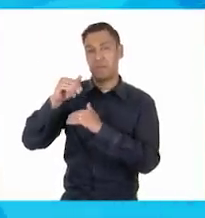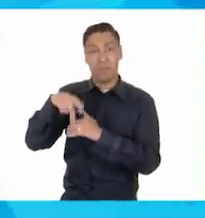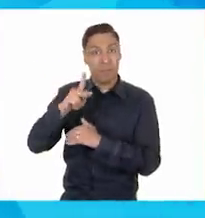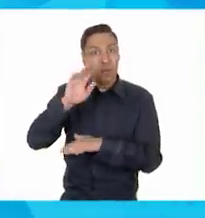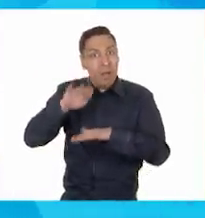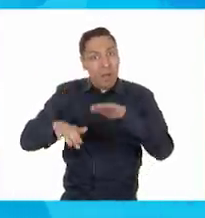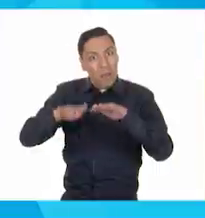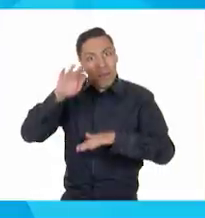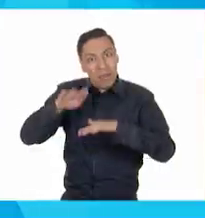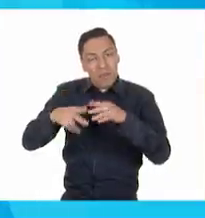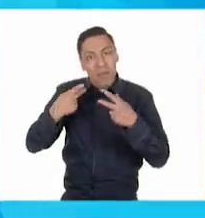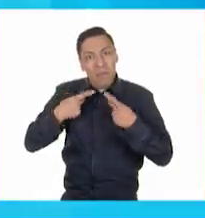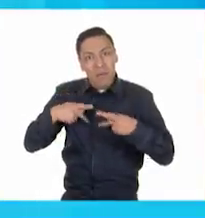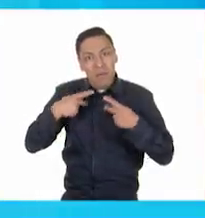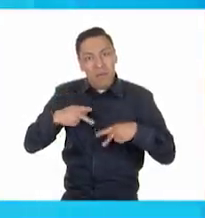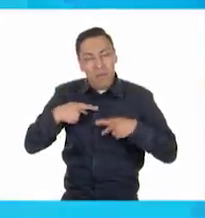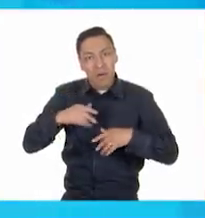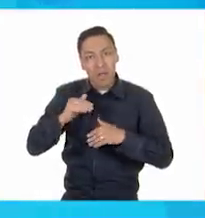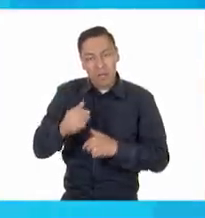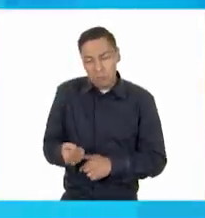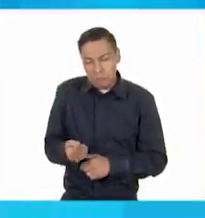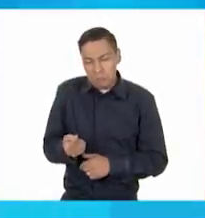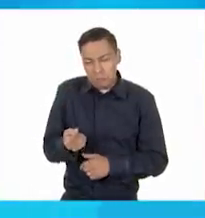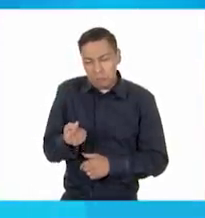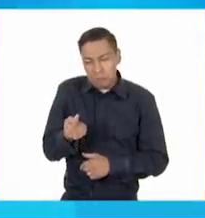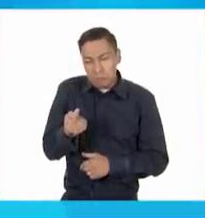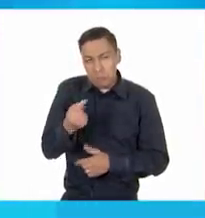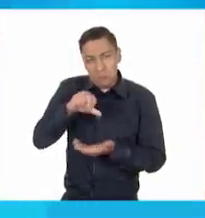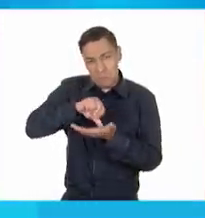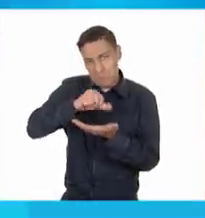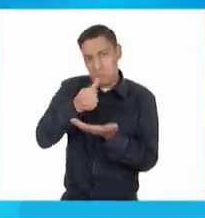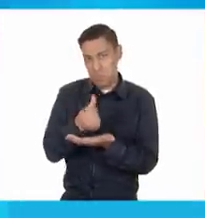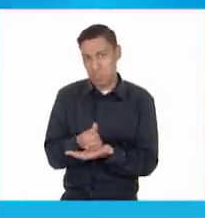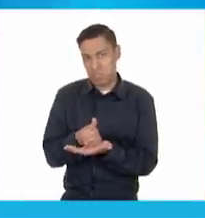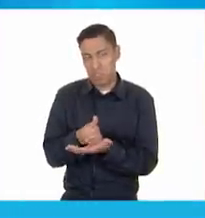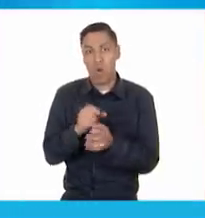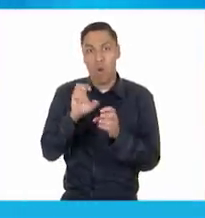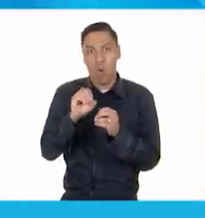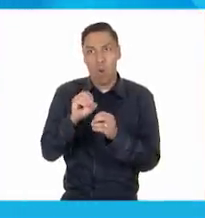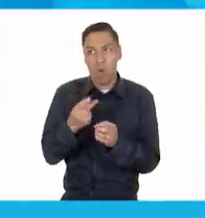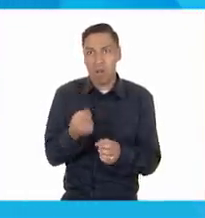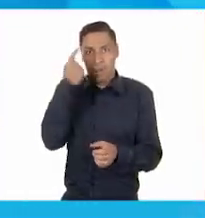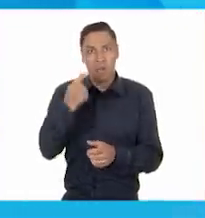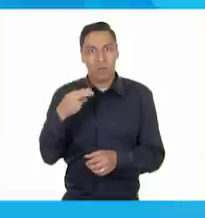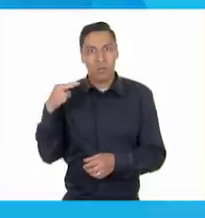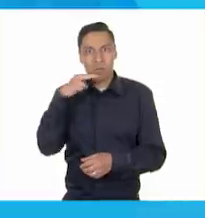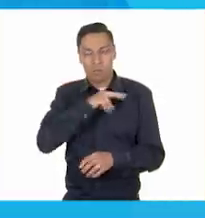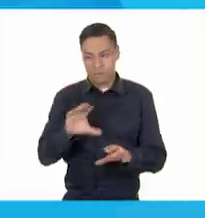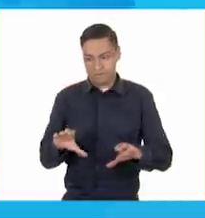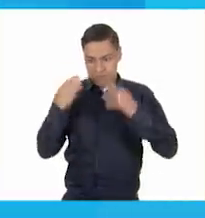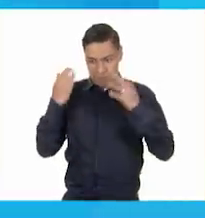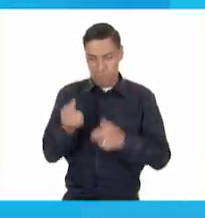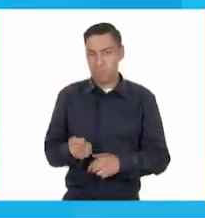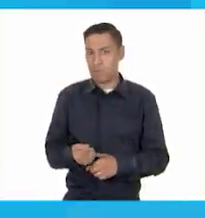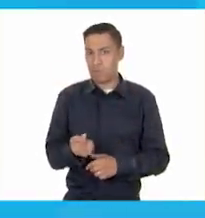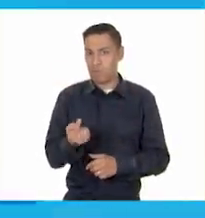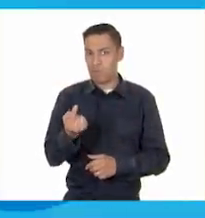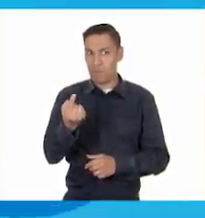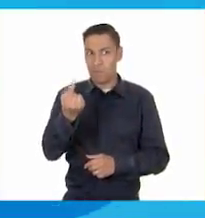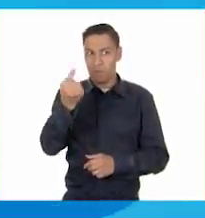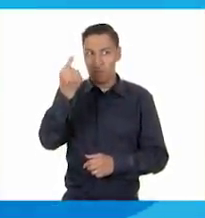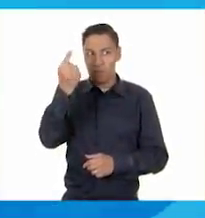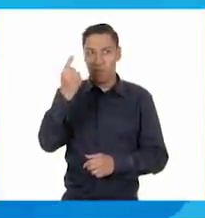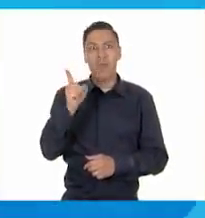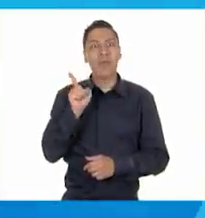razón, una persona puede crecer muy poco o parar de crecer demasiado pronto. Eso es lo que le